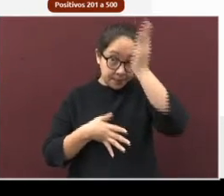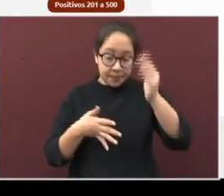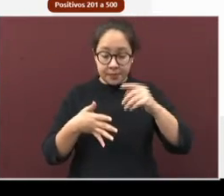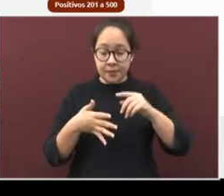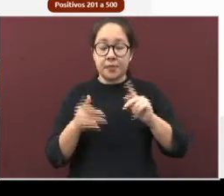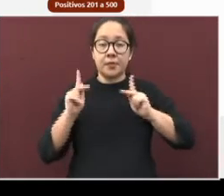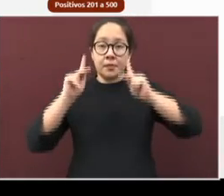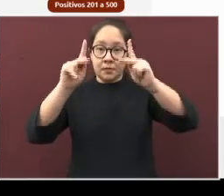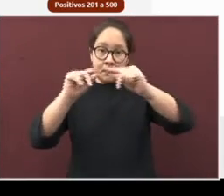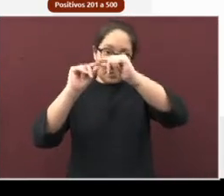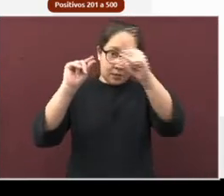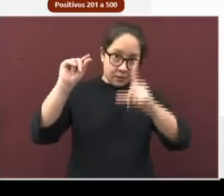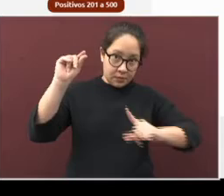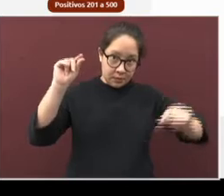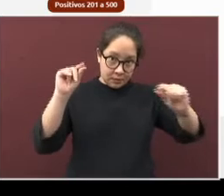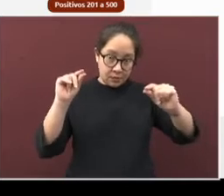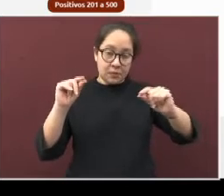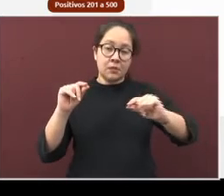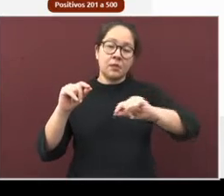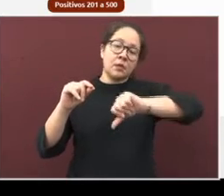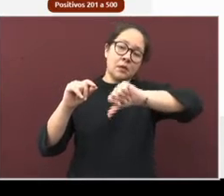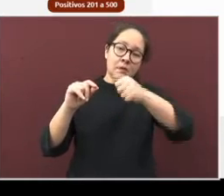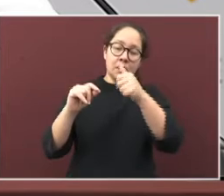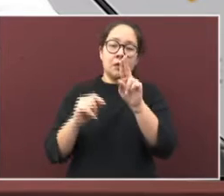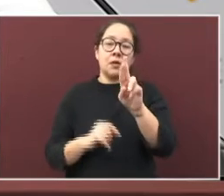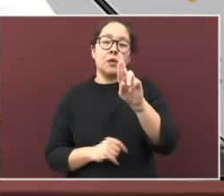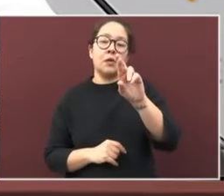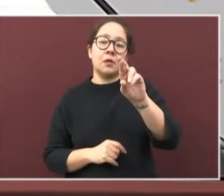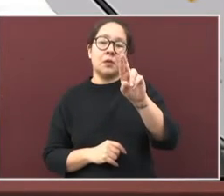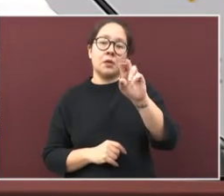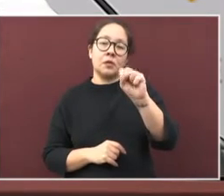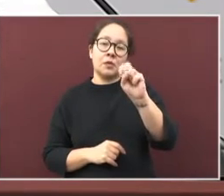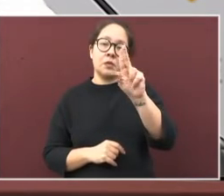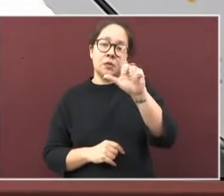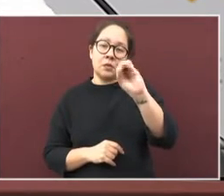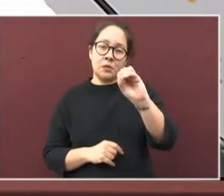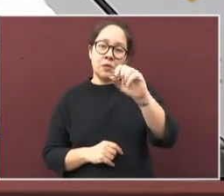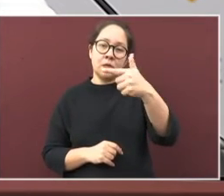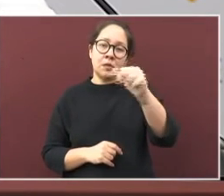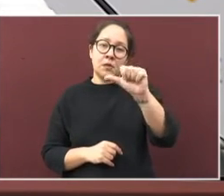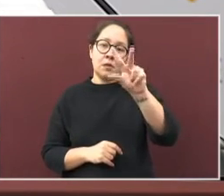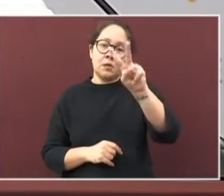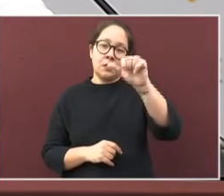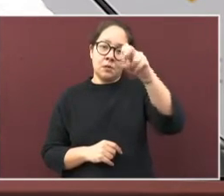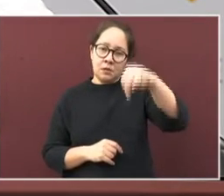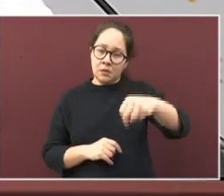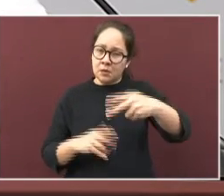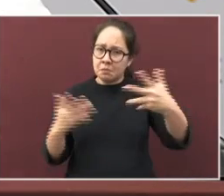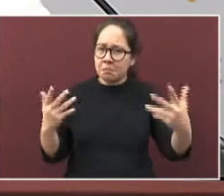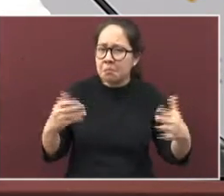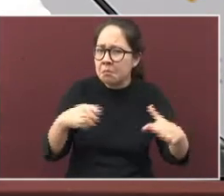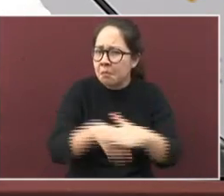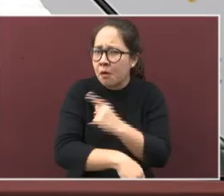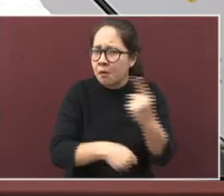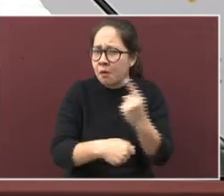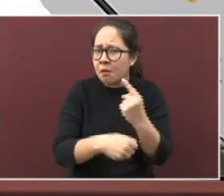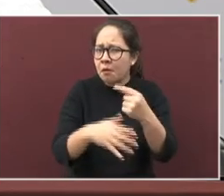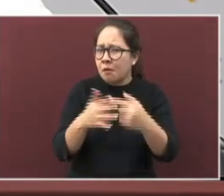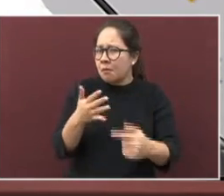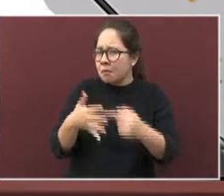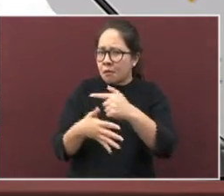Nacional y Úrsulo Galván. ¿Y a qué se debe esto? Pues a que las personas